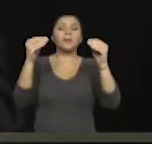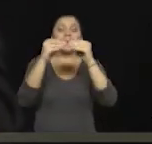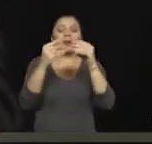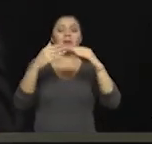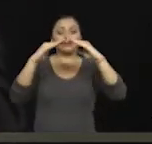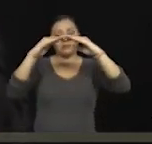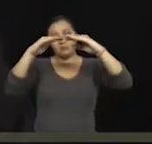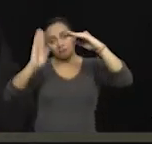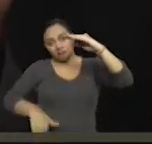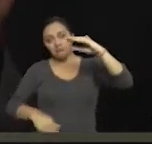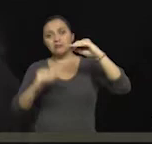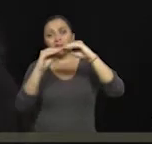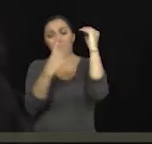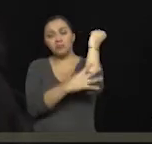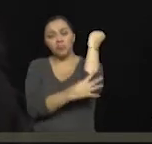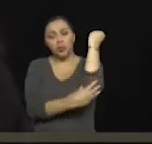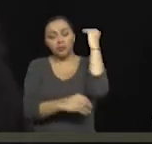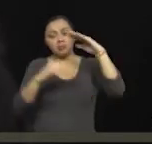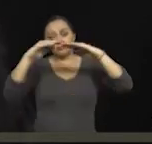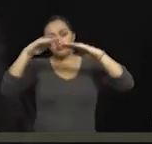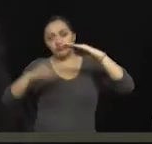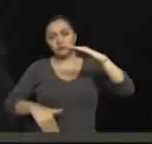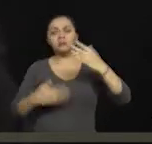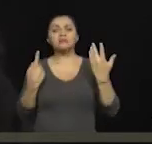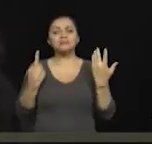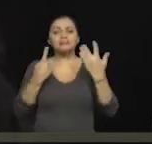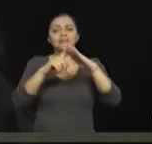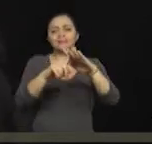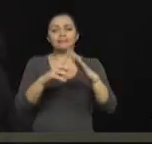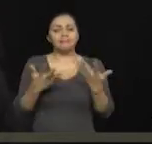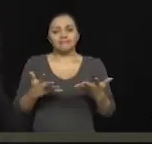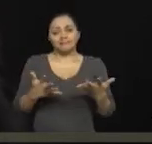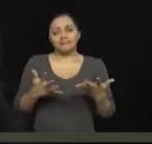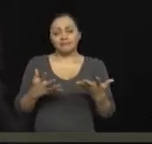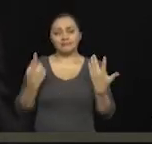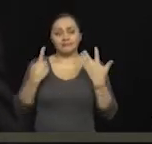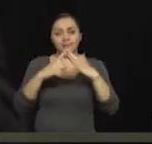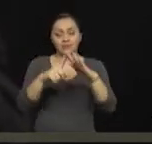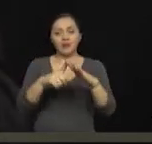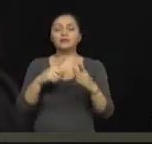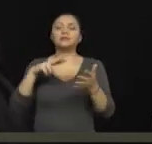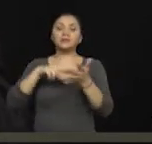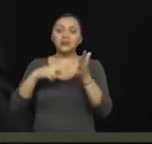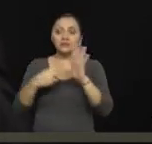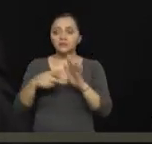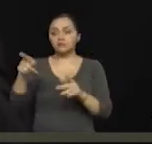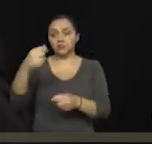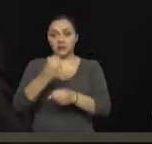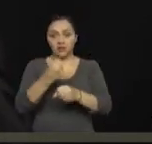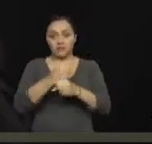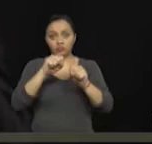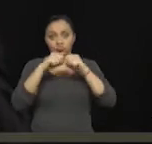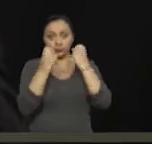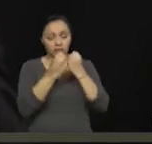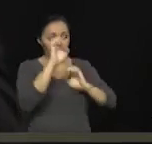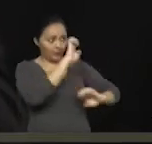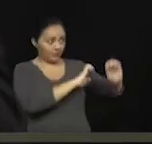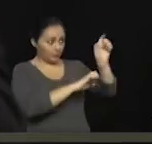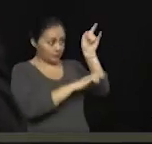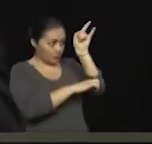es de menos escasos recursos económicos, su integración tiene menos posibilidades. Por lo cual, trabajo social valora directamente